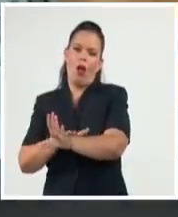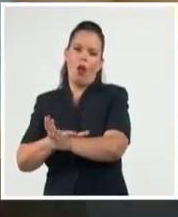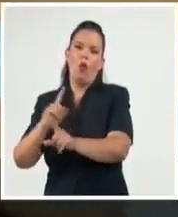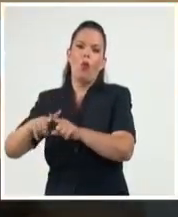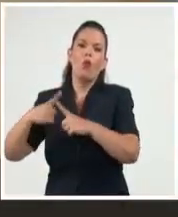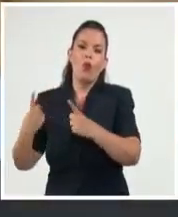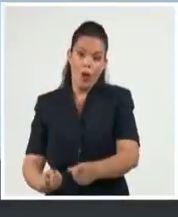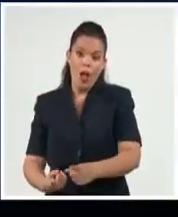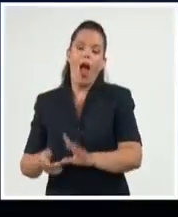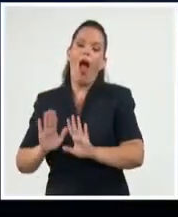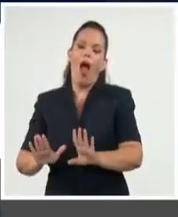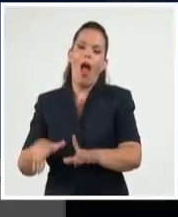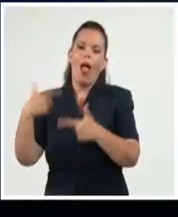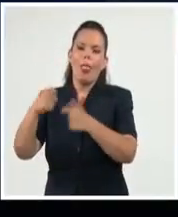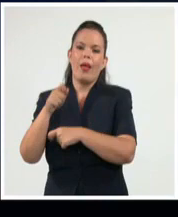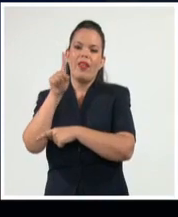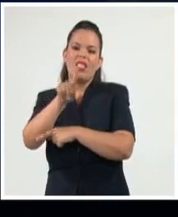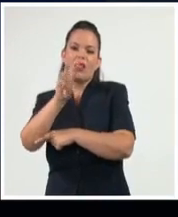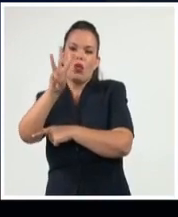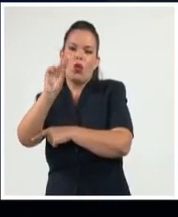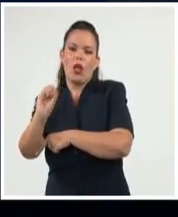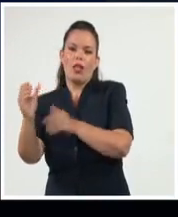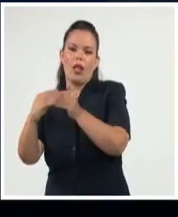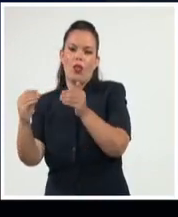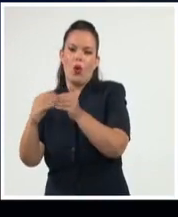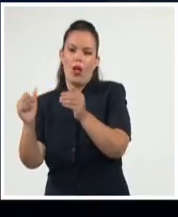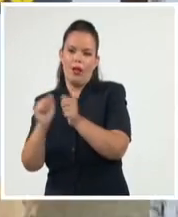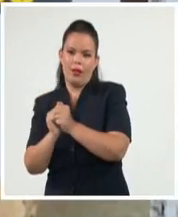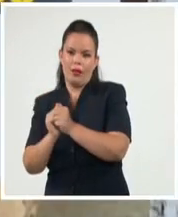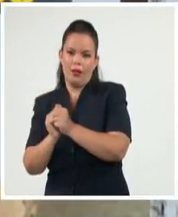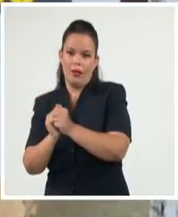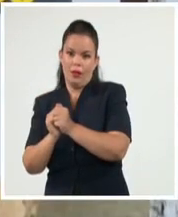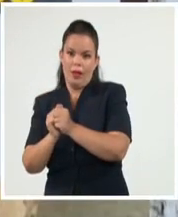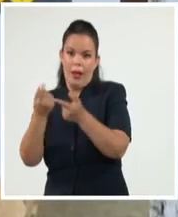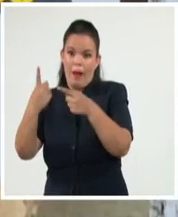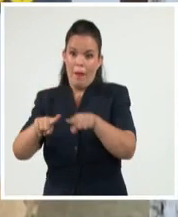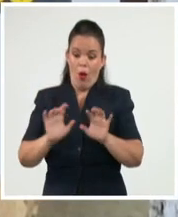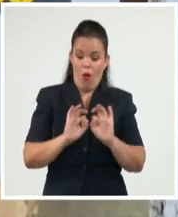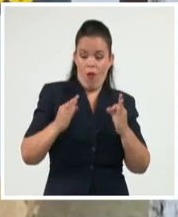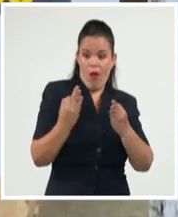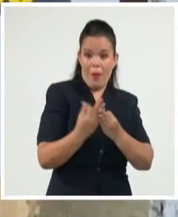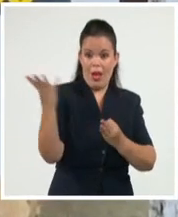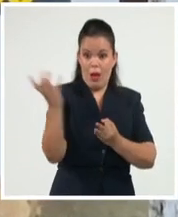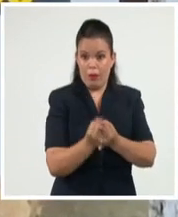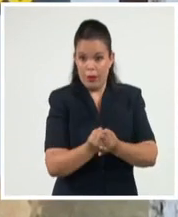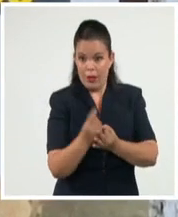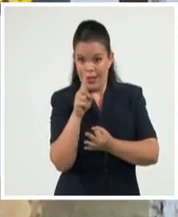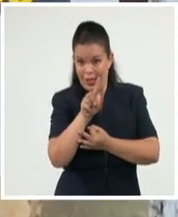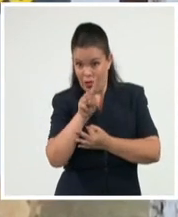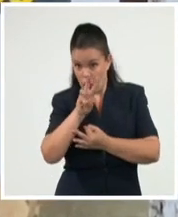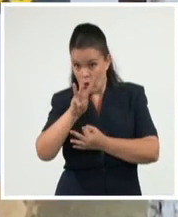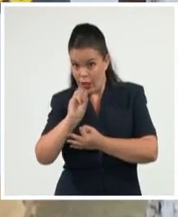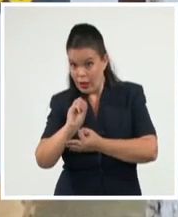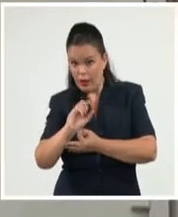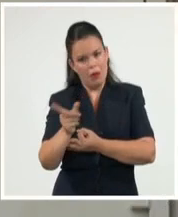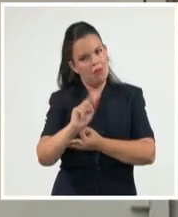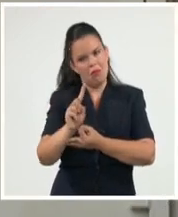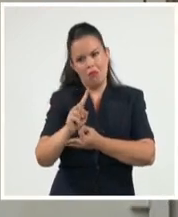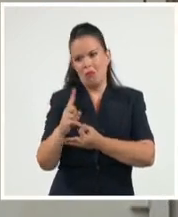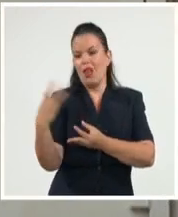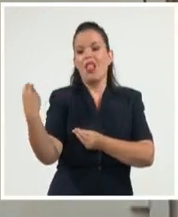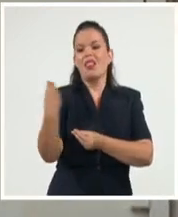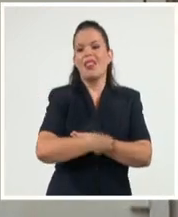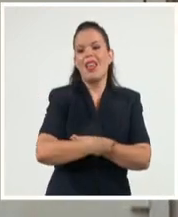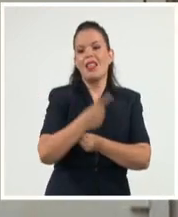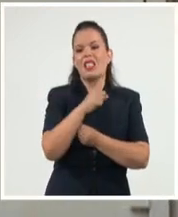Cuba y lo hacen además mediante canales irregulares. Se trata de una política dirigida a penalizar el nivel de vida de la población